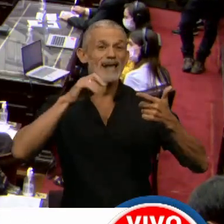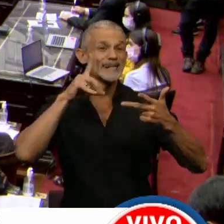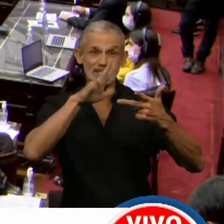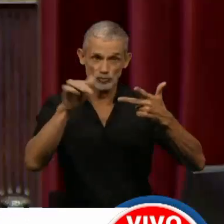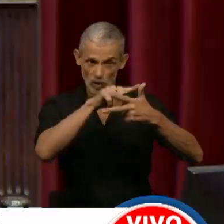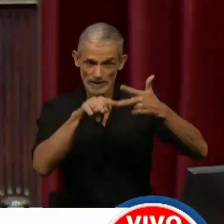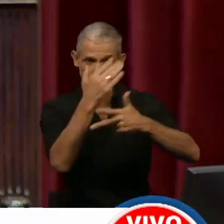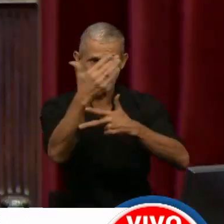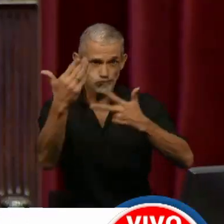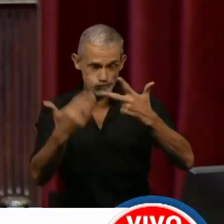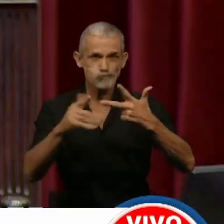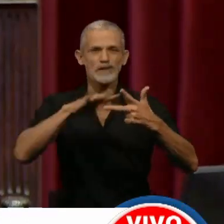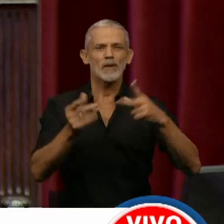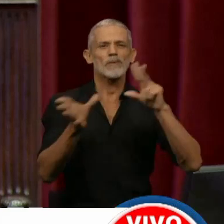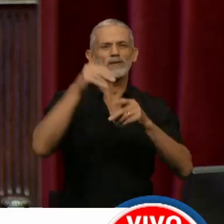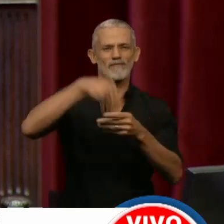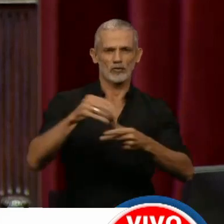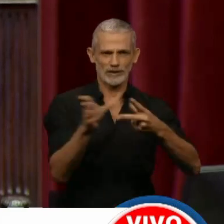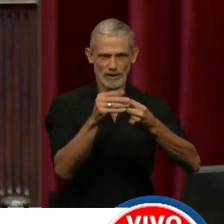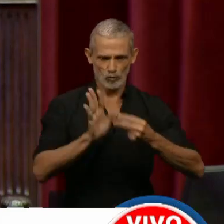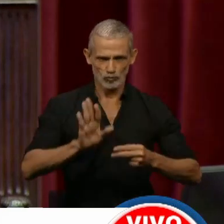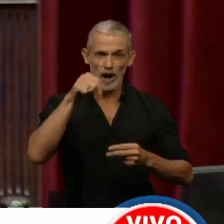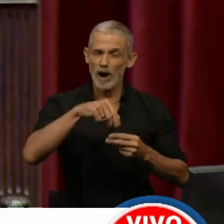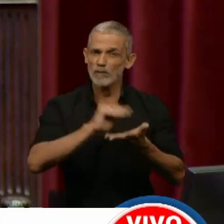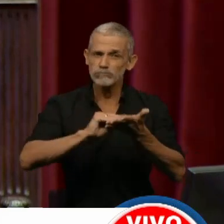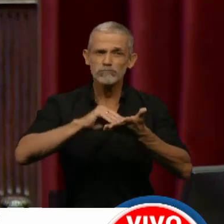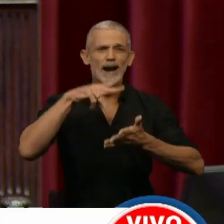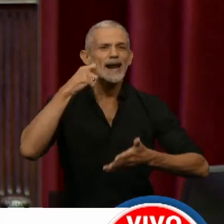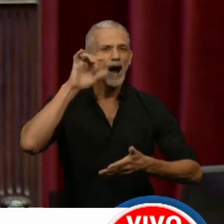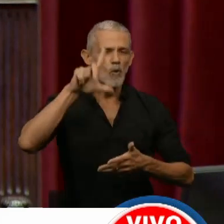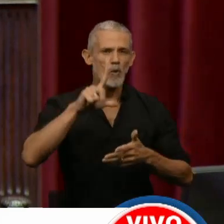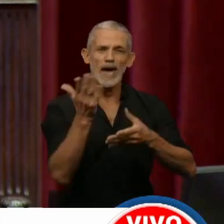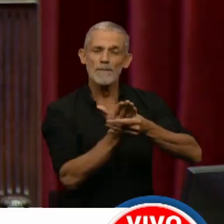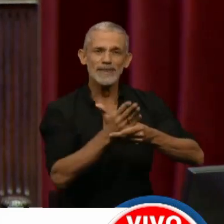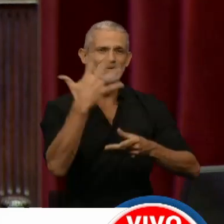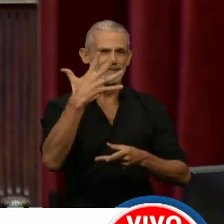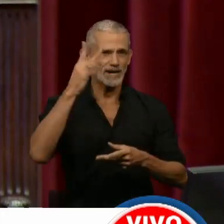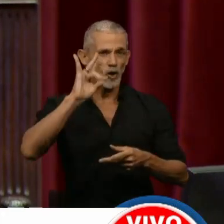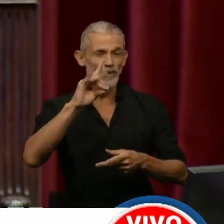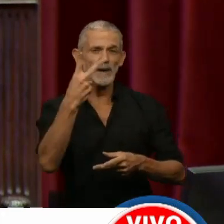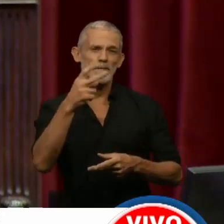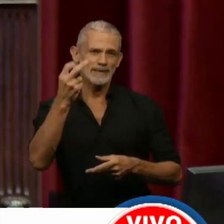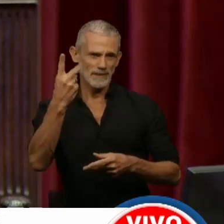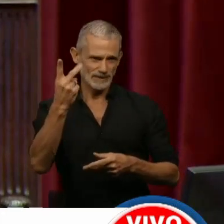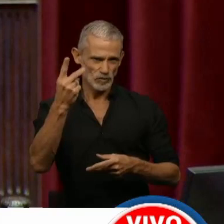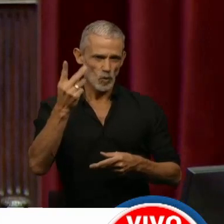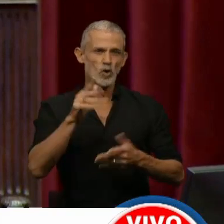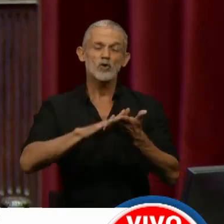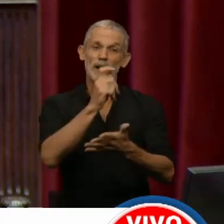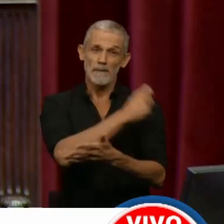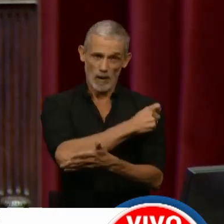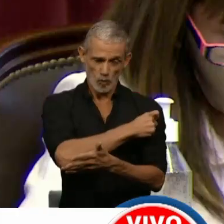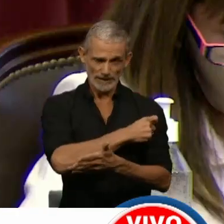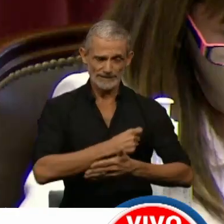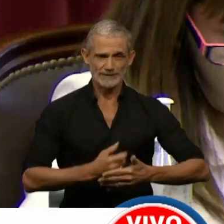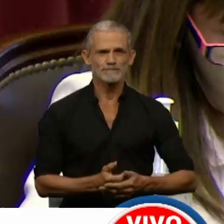votamos los tres juntos. Tiene la palabra la diputada Claudia Najul, expediente 5D-2021, vacunas.